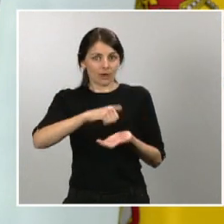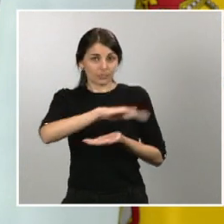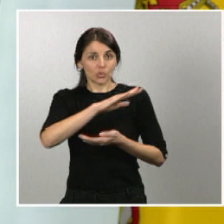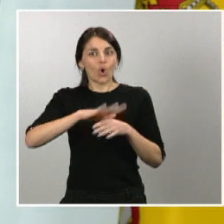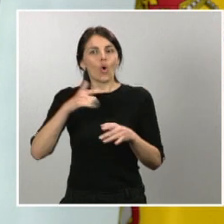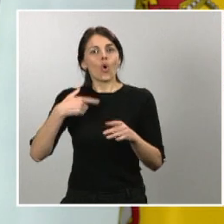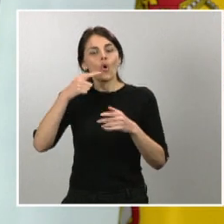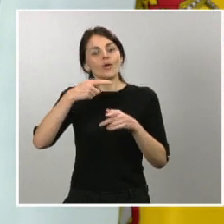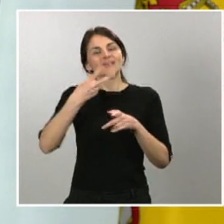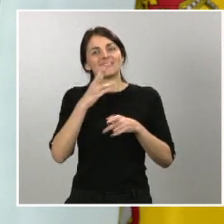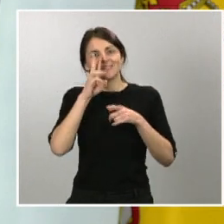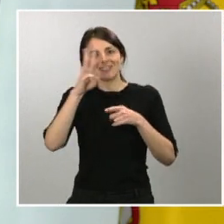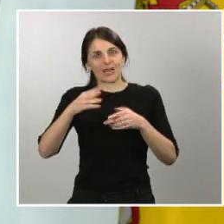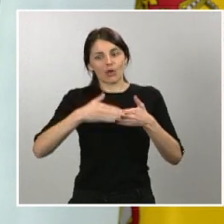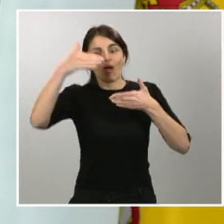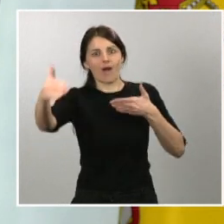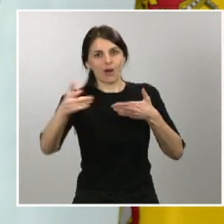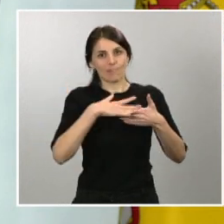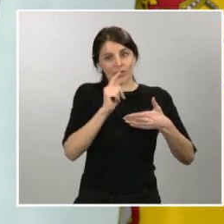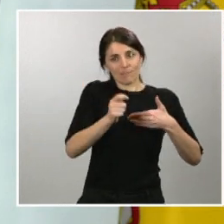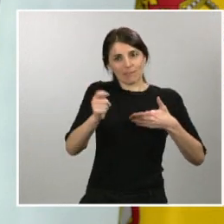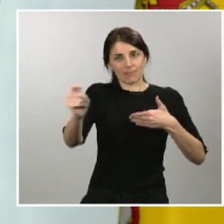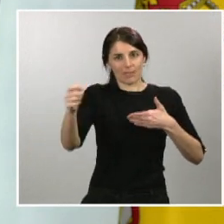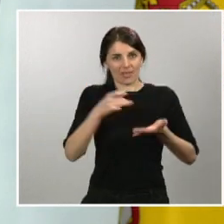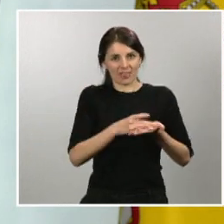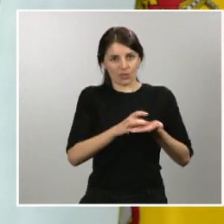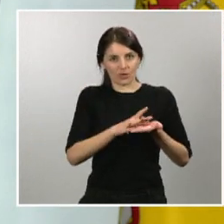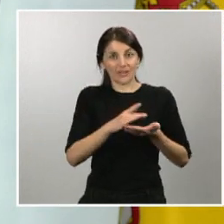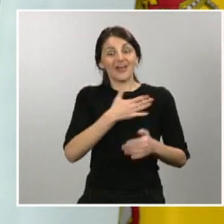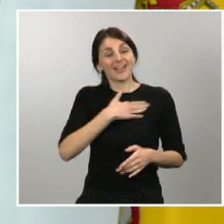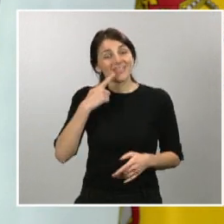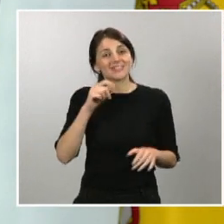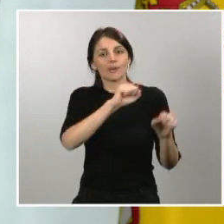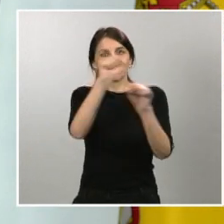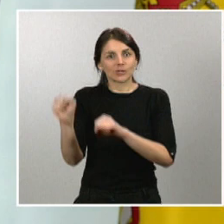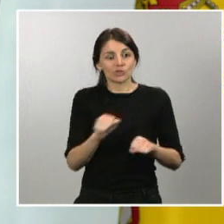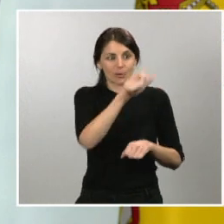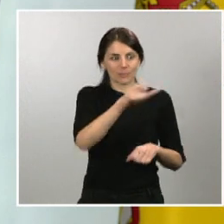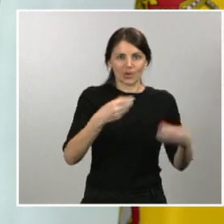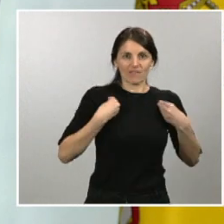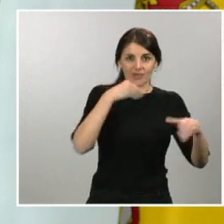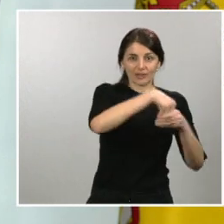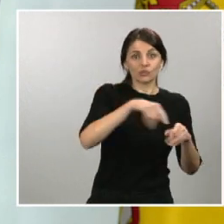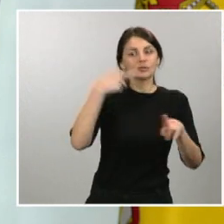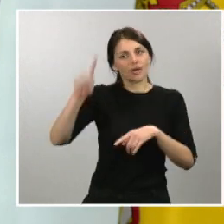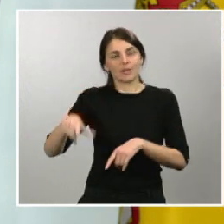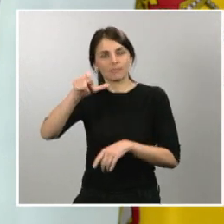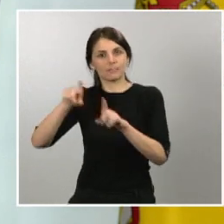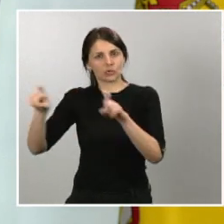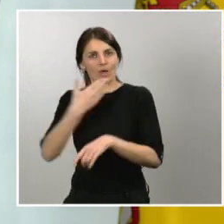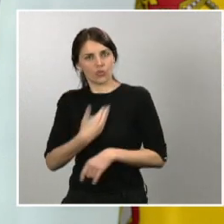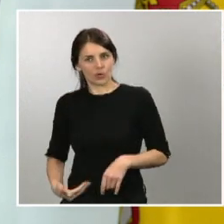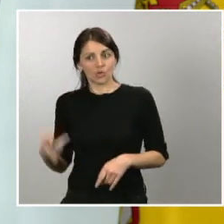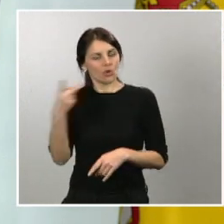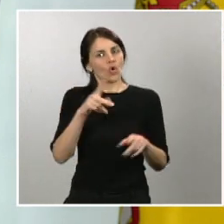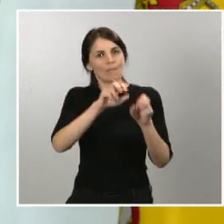trata de proteger a los inquilinos y a los pequeños propietarios y al mismo tiempo garantizar que los grandes tenedores de vivienda tienen que arrimar el hombro para